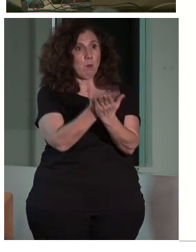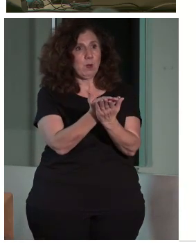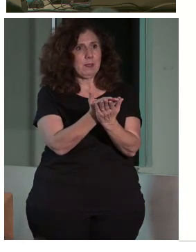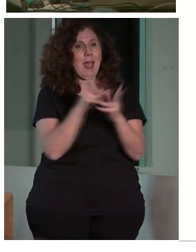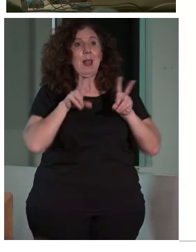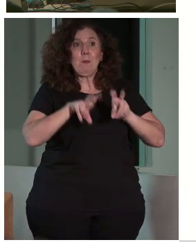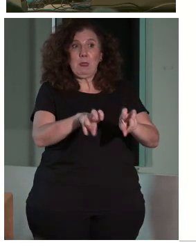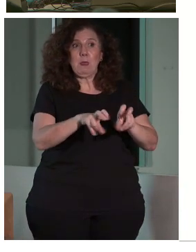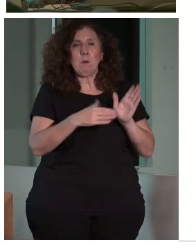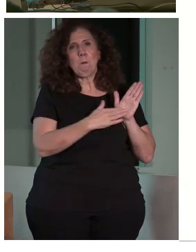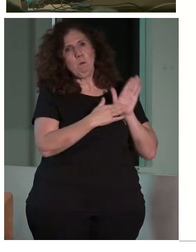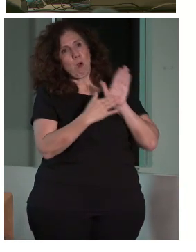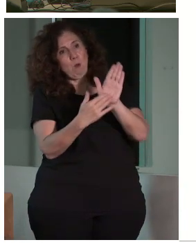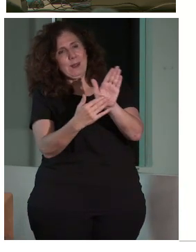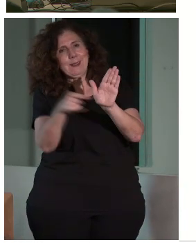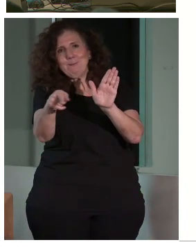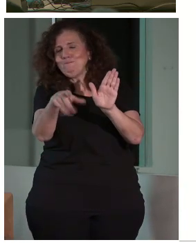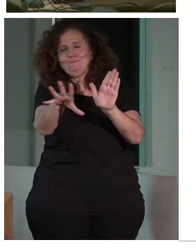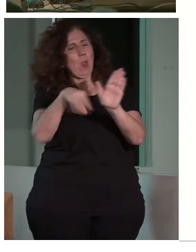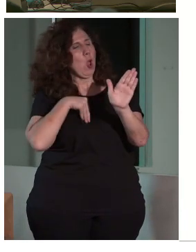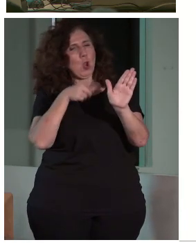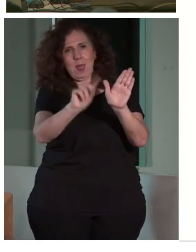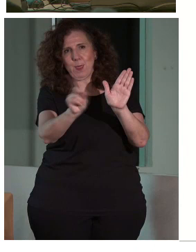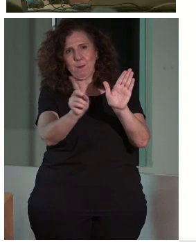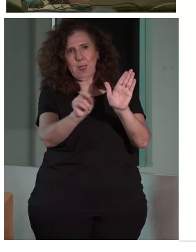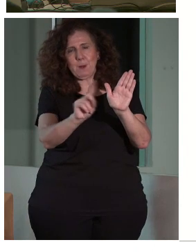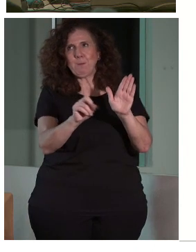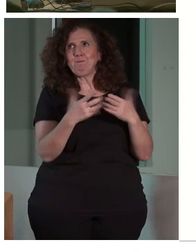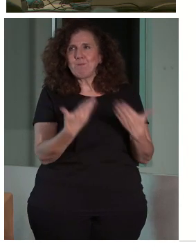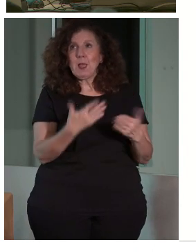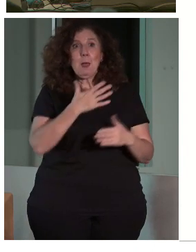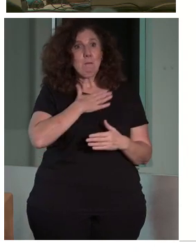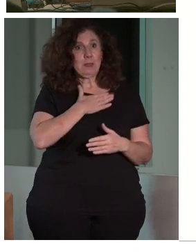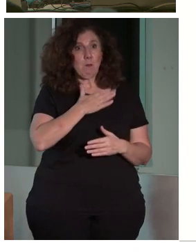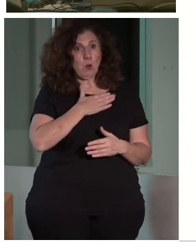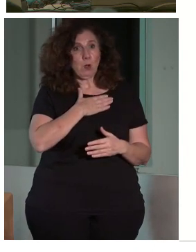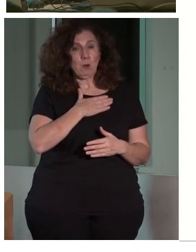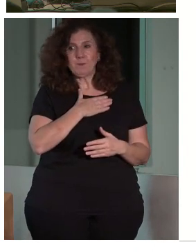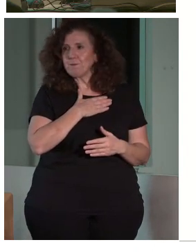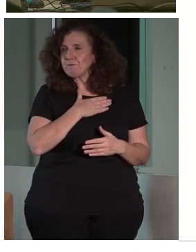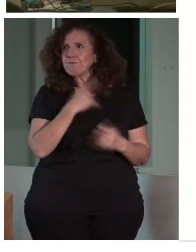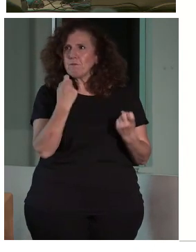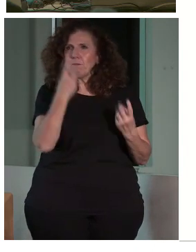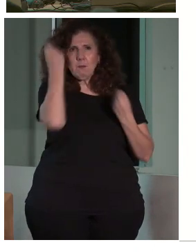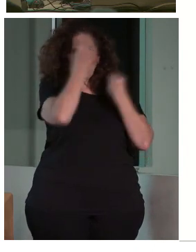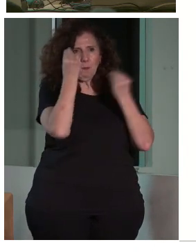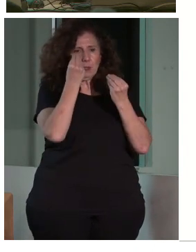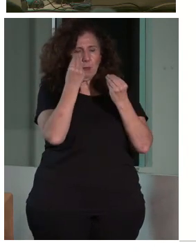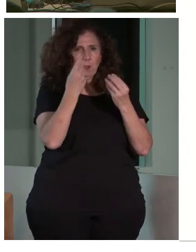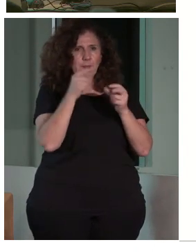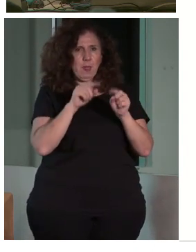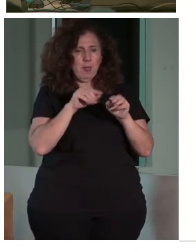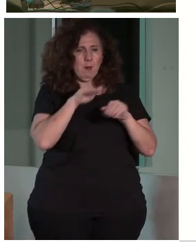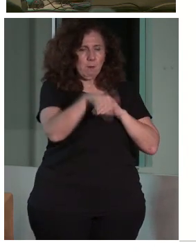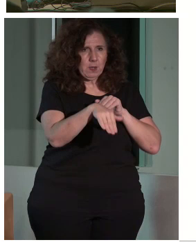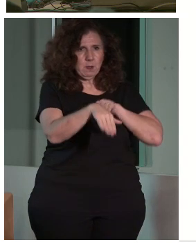aceptada, fue rechazada. En patrimonio, cuando se interviene, hay que pensar que hay que ir para adelante y para detrás